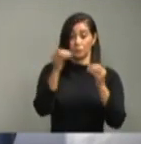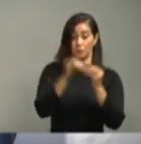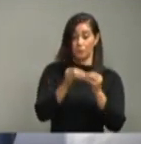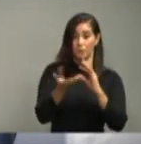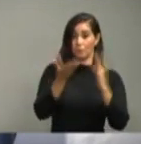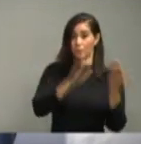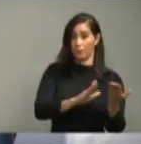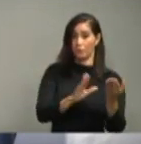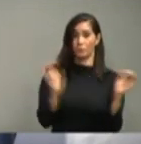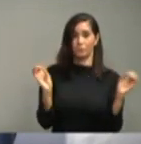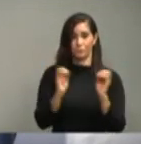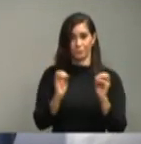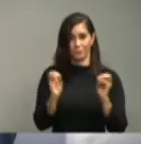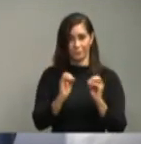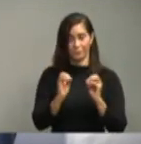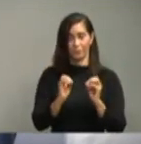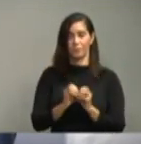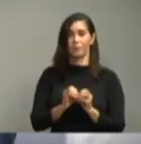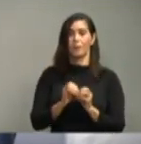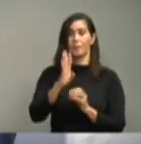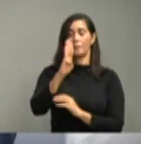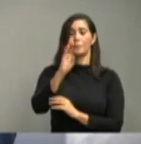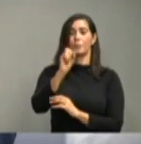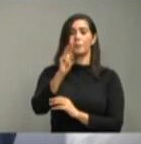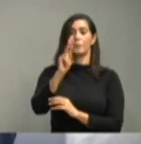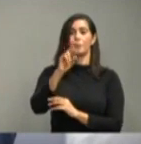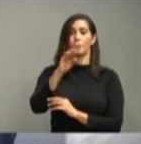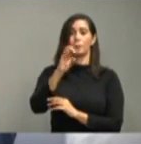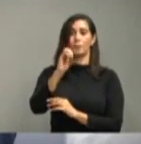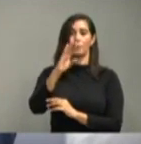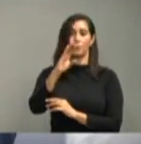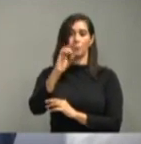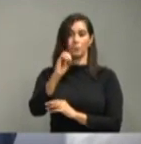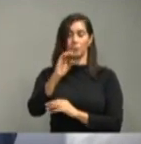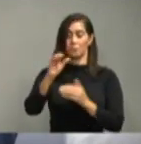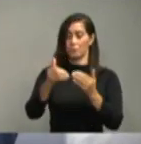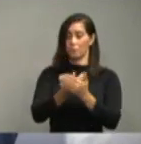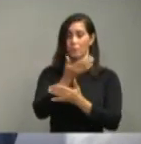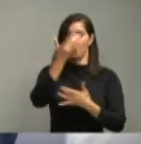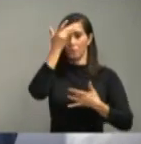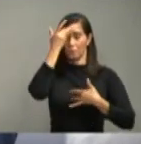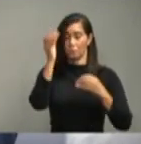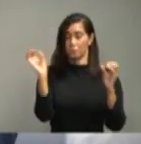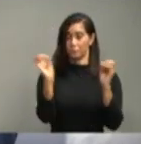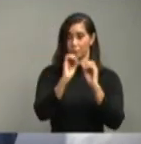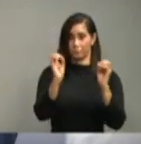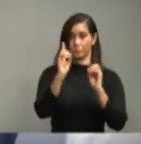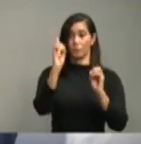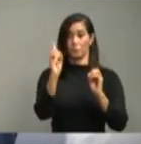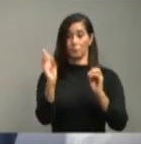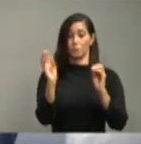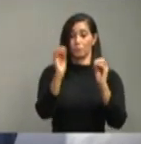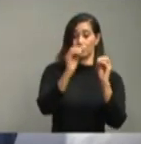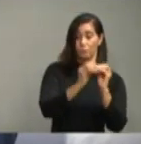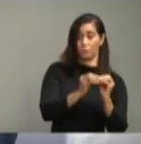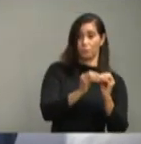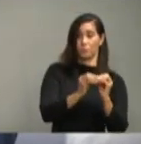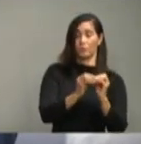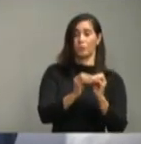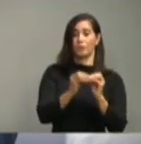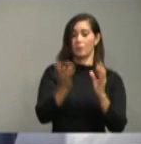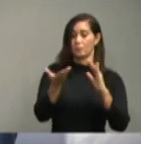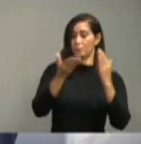ningún fallecimiento. Bauruco, 0 casos nuevos, 1 acumulado, cero